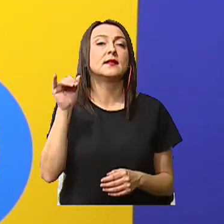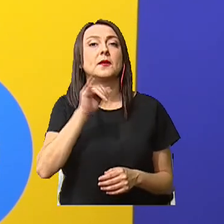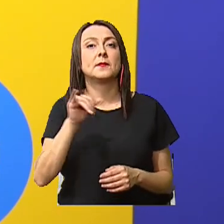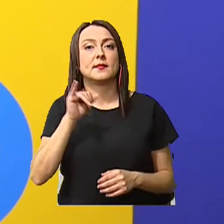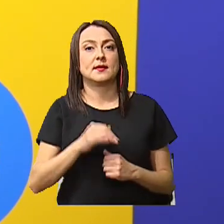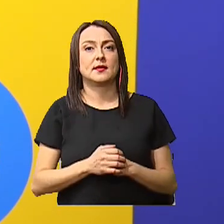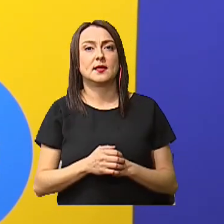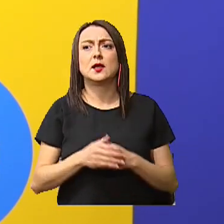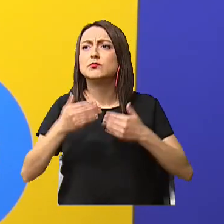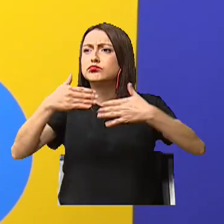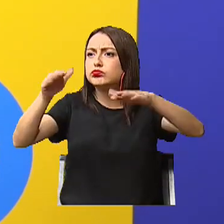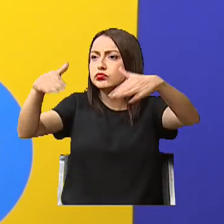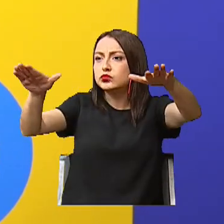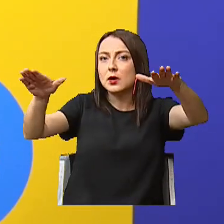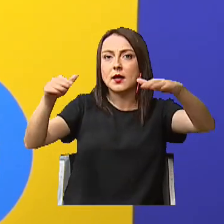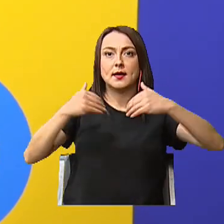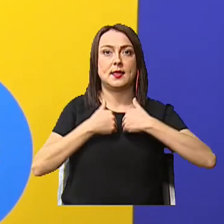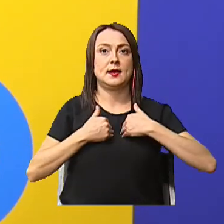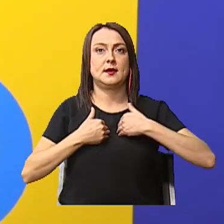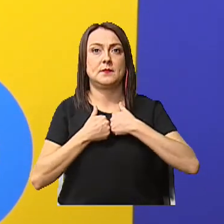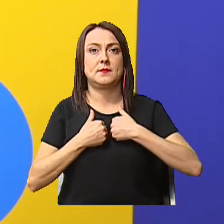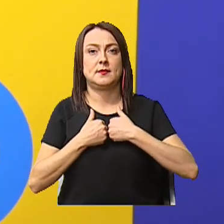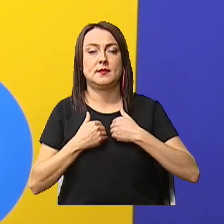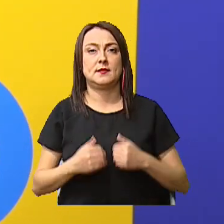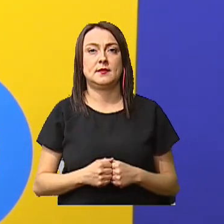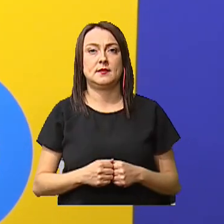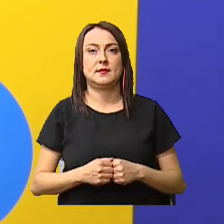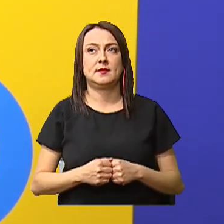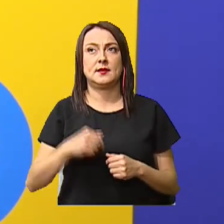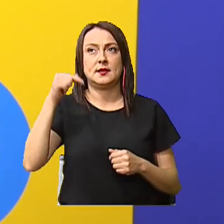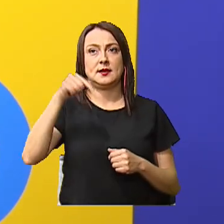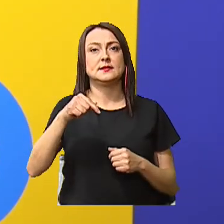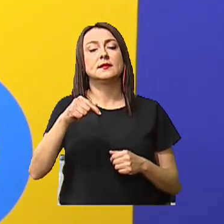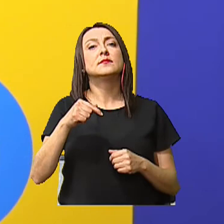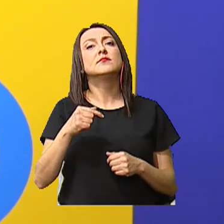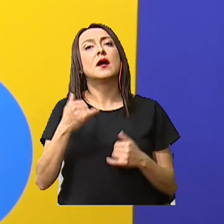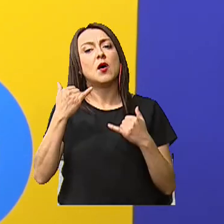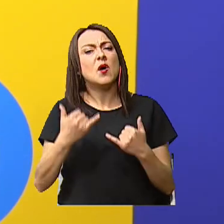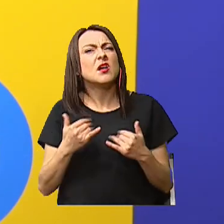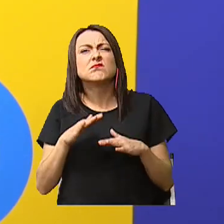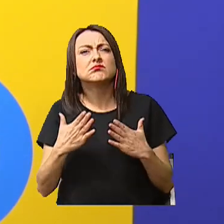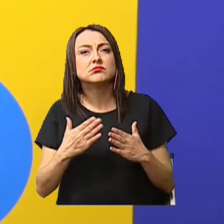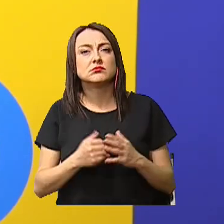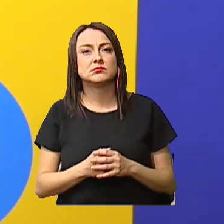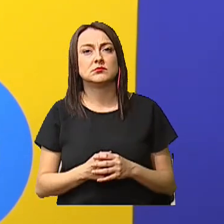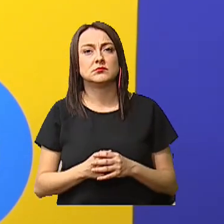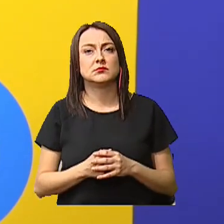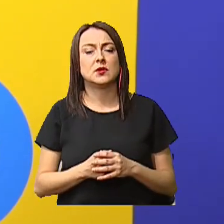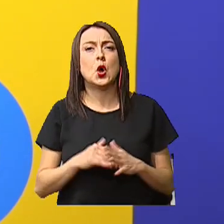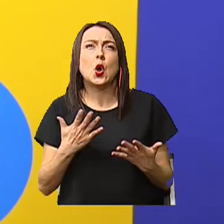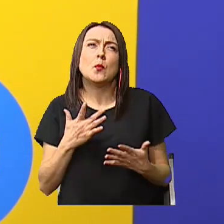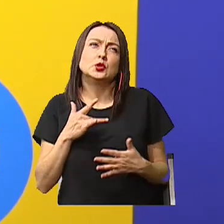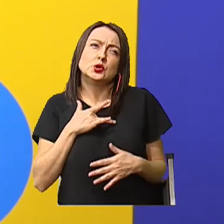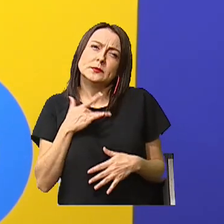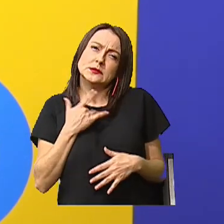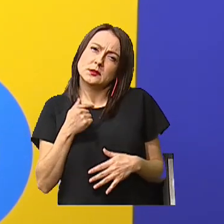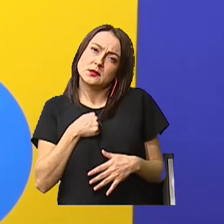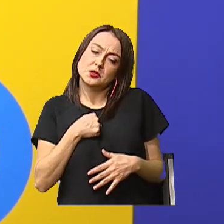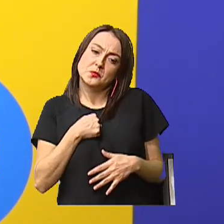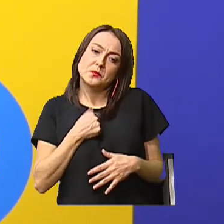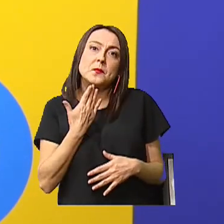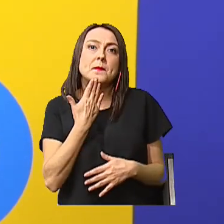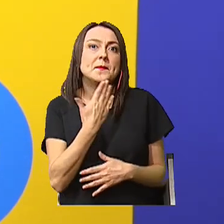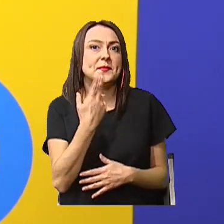Ahuyentar animales Ahora sí En este caso ¿Cómo me sentí yo? Bueno